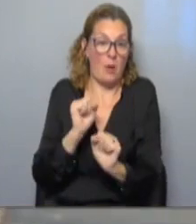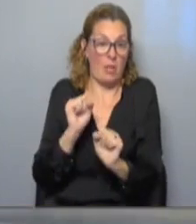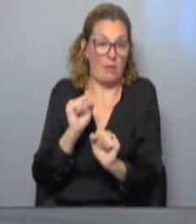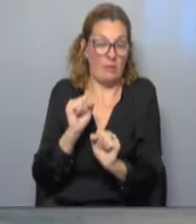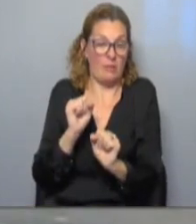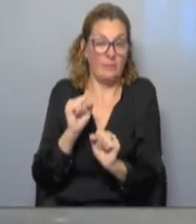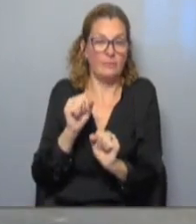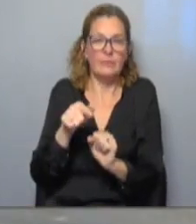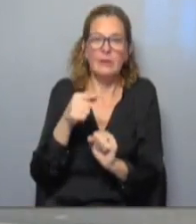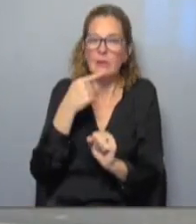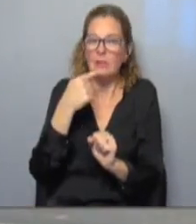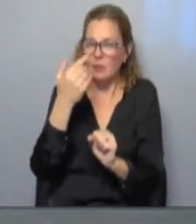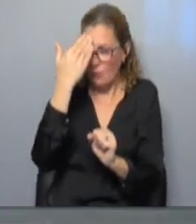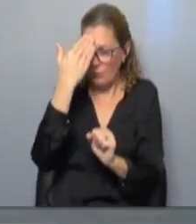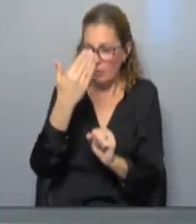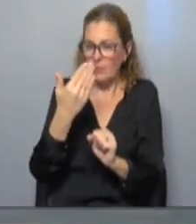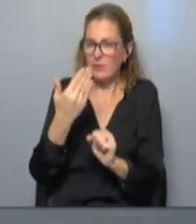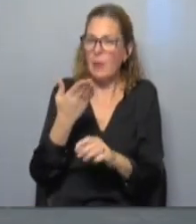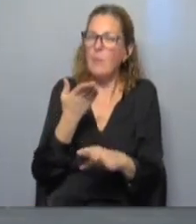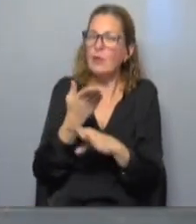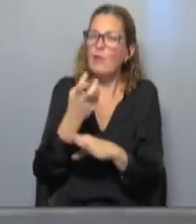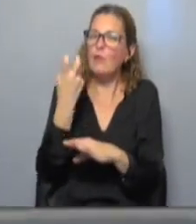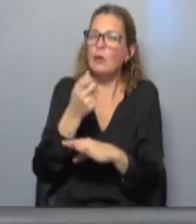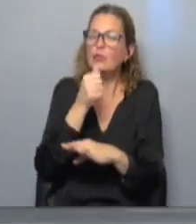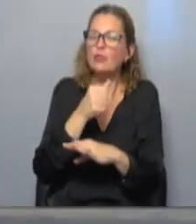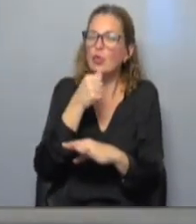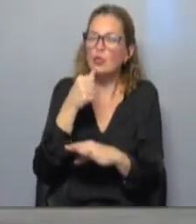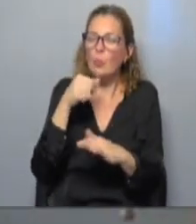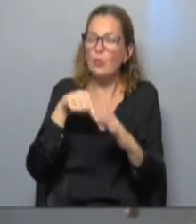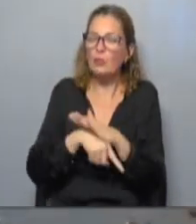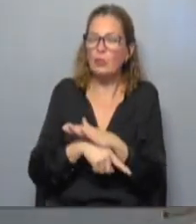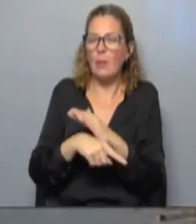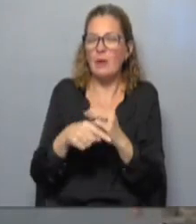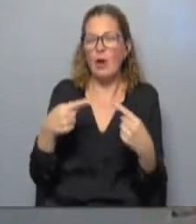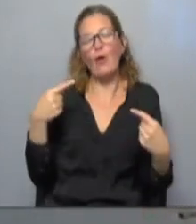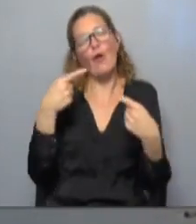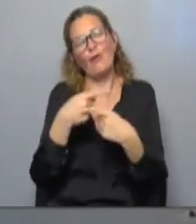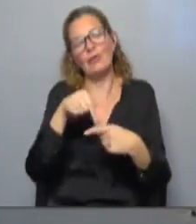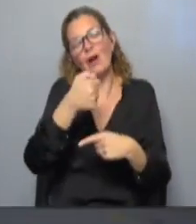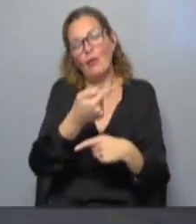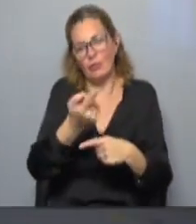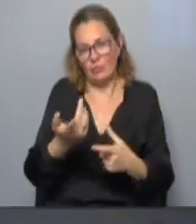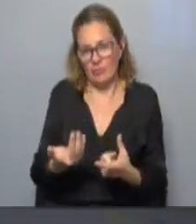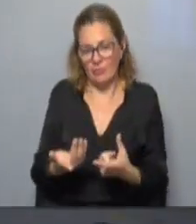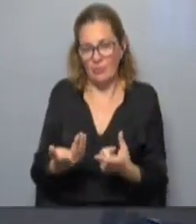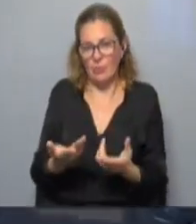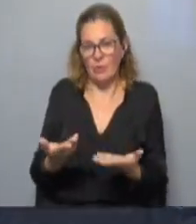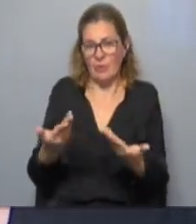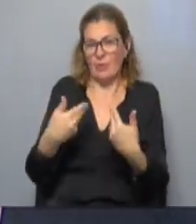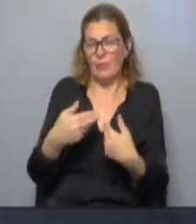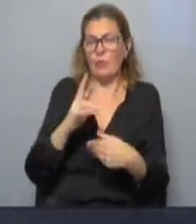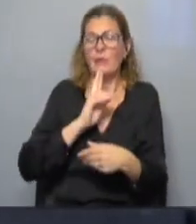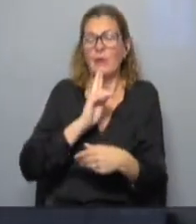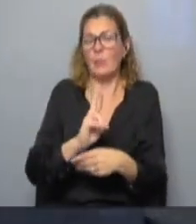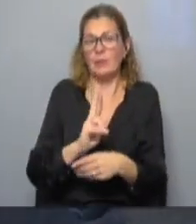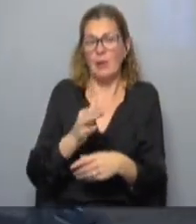El legislador Frente Amplista reclamó soluciones de fondo y menos críticas a la oposición. Hemos recibido una respuesta que